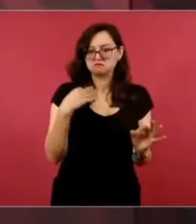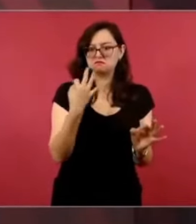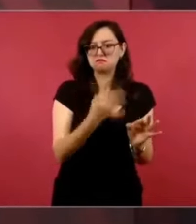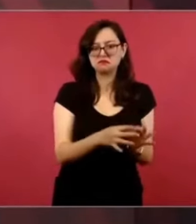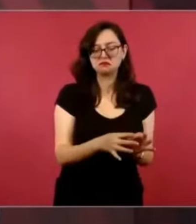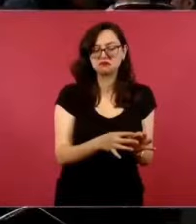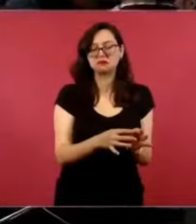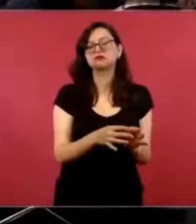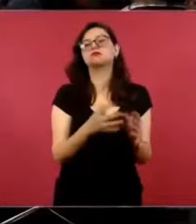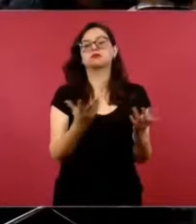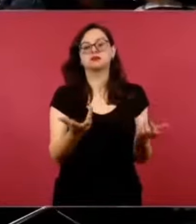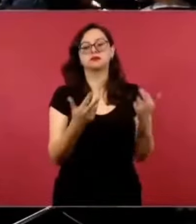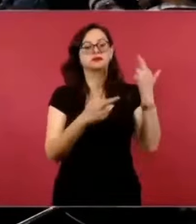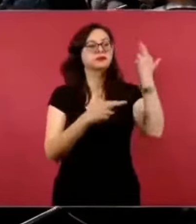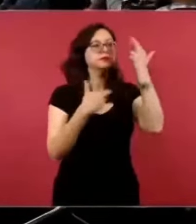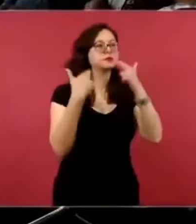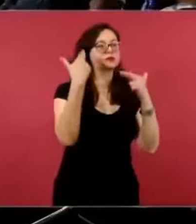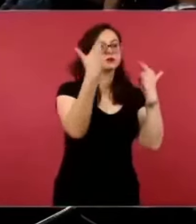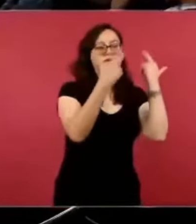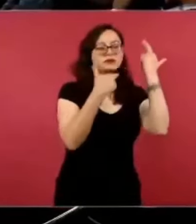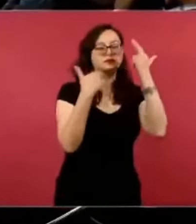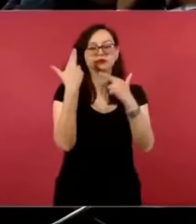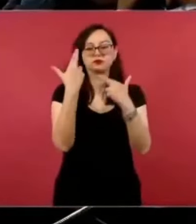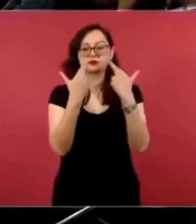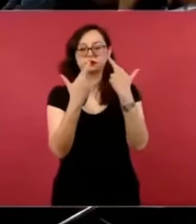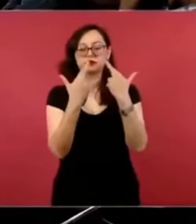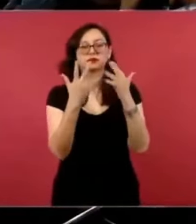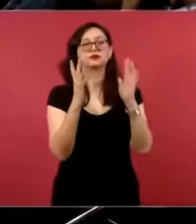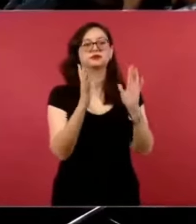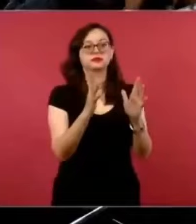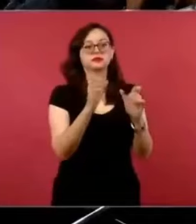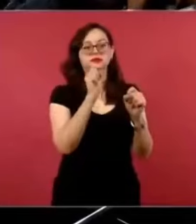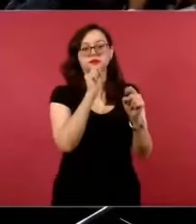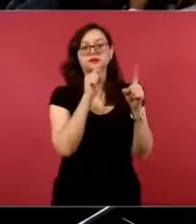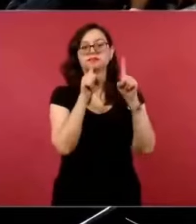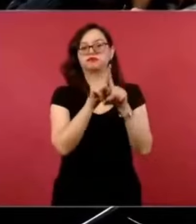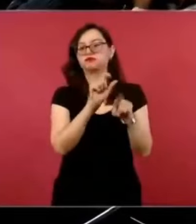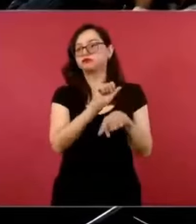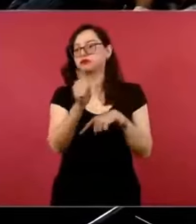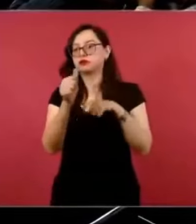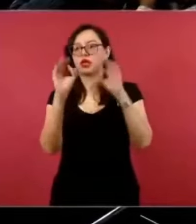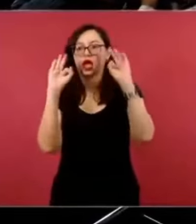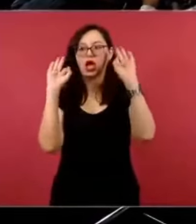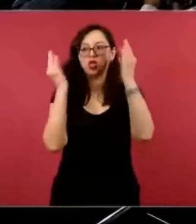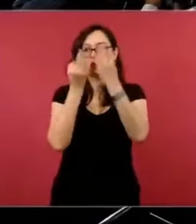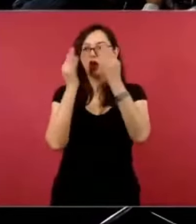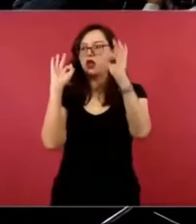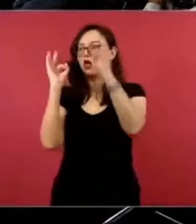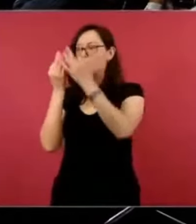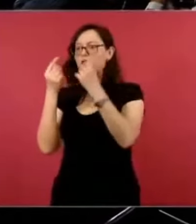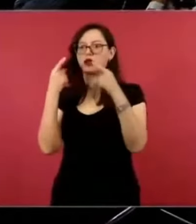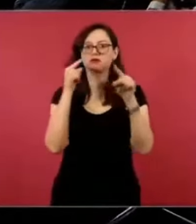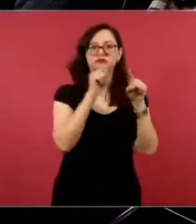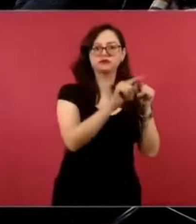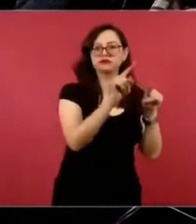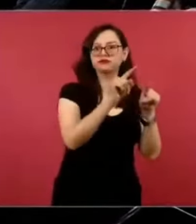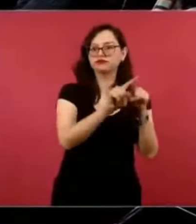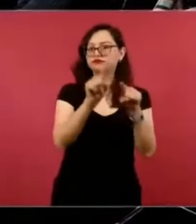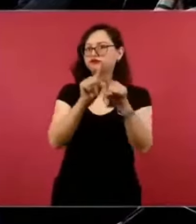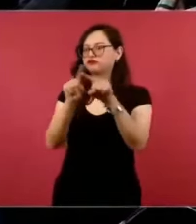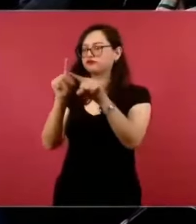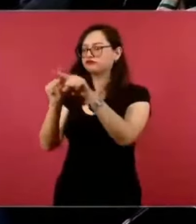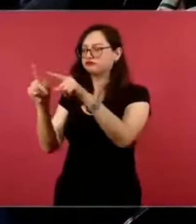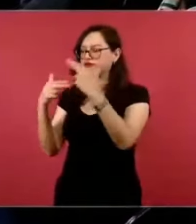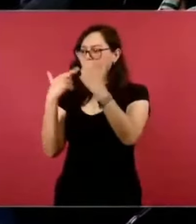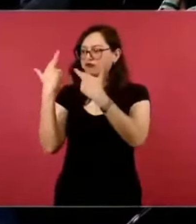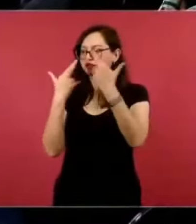hicimos la evaluación de todas las aduanas terrestres de manera conjunta. En una reunión